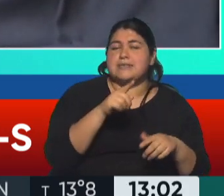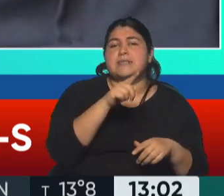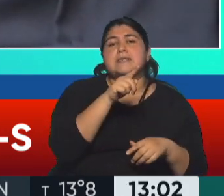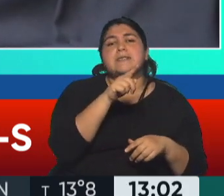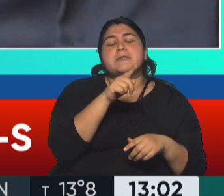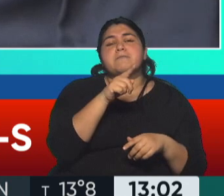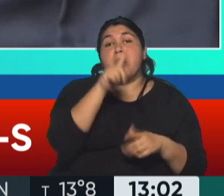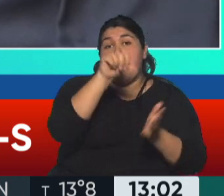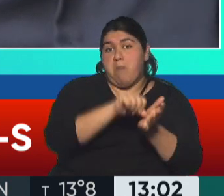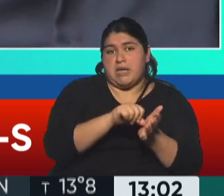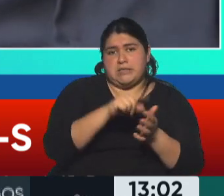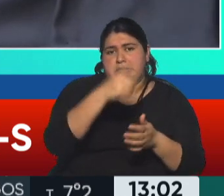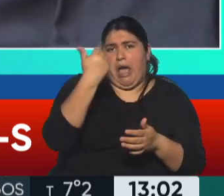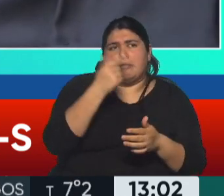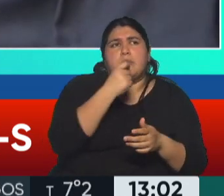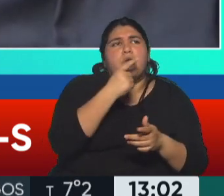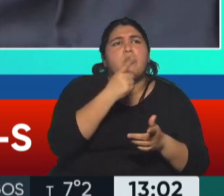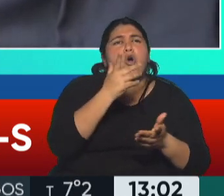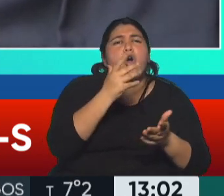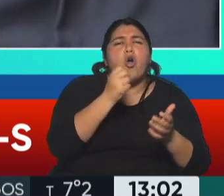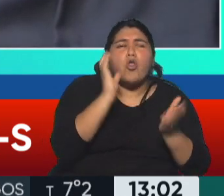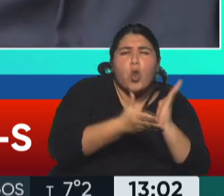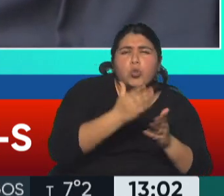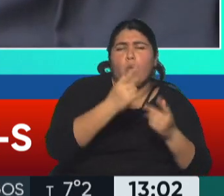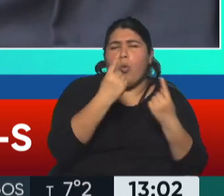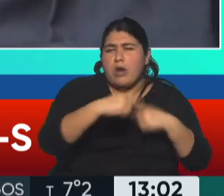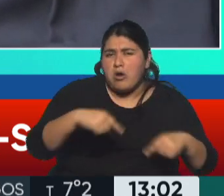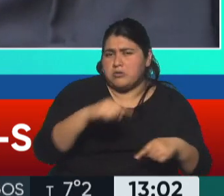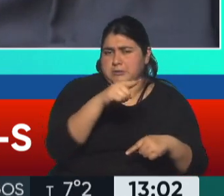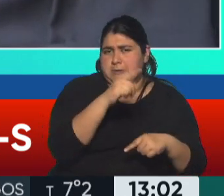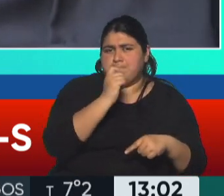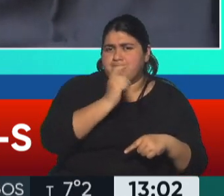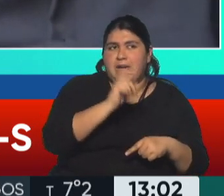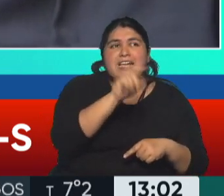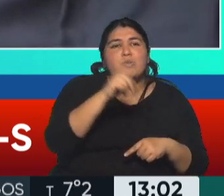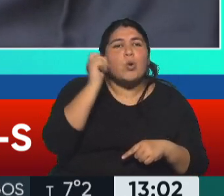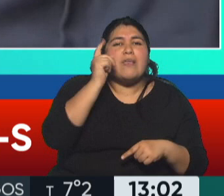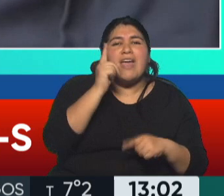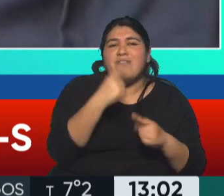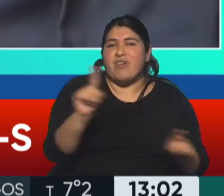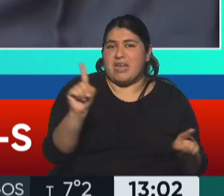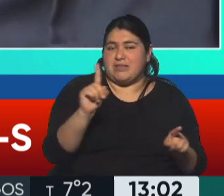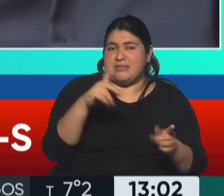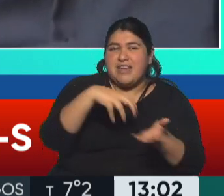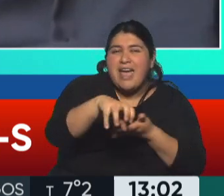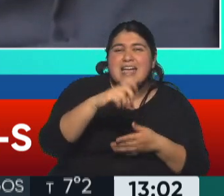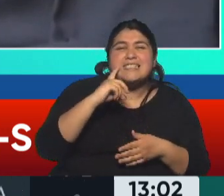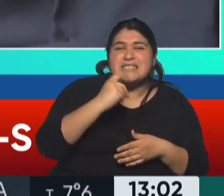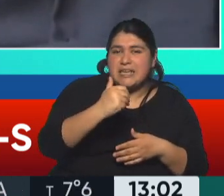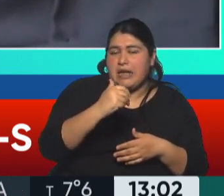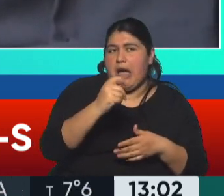por ejemplo, la tortura, no actuaba, no torturaba, ¿no? Esa era la idea, que la CIA no podía torturar